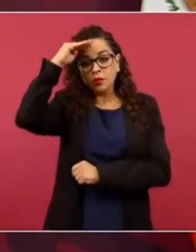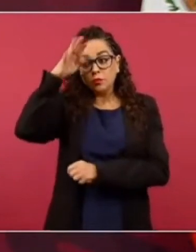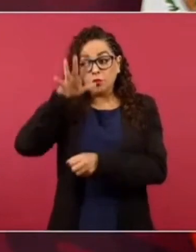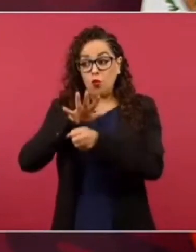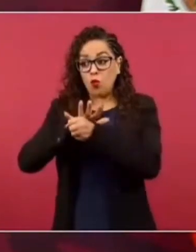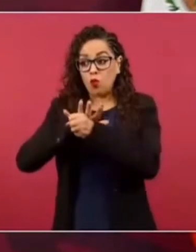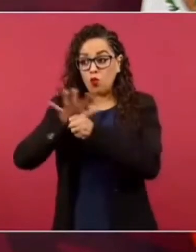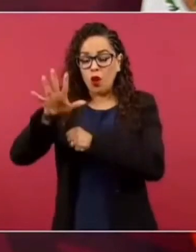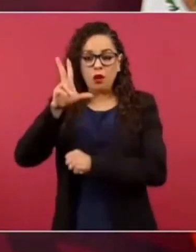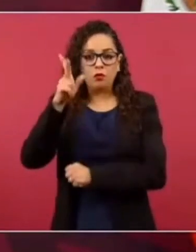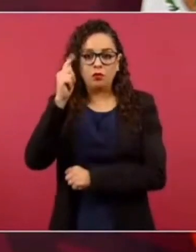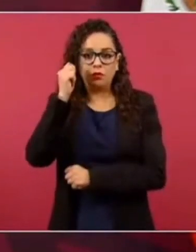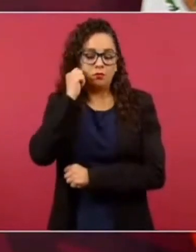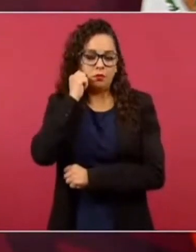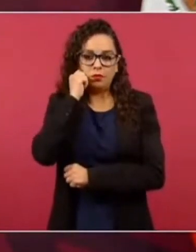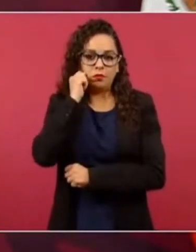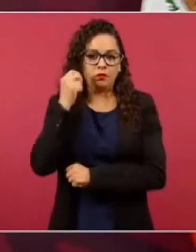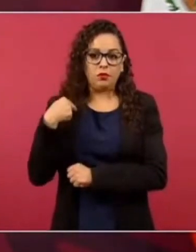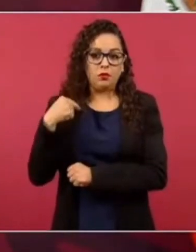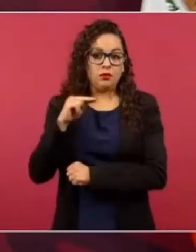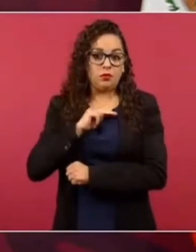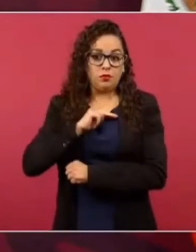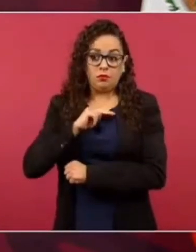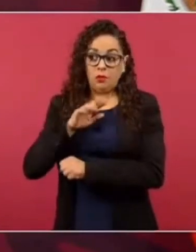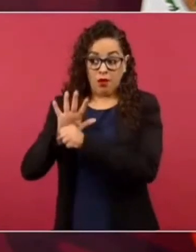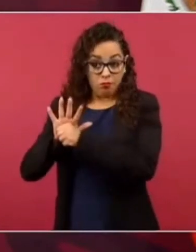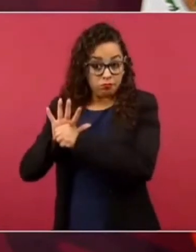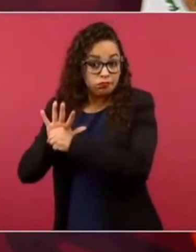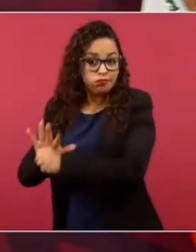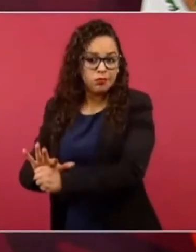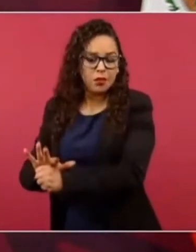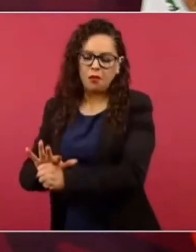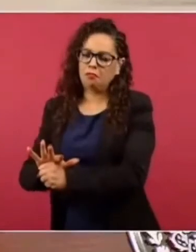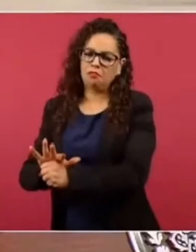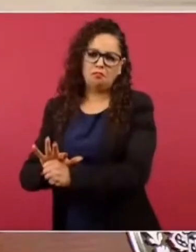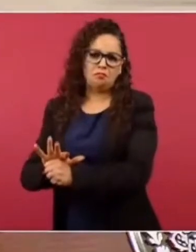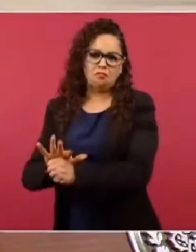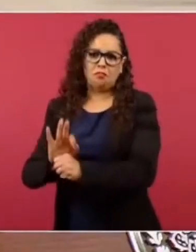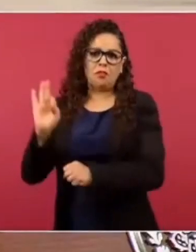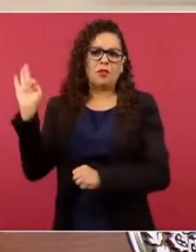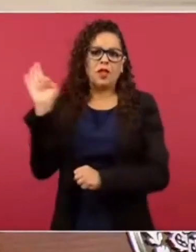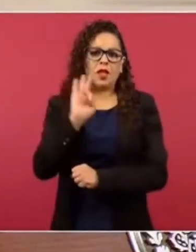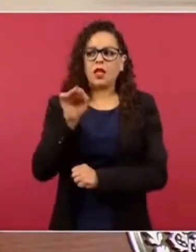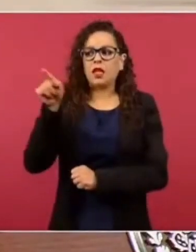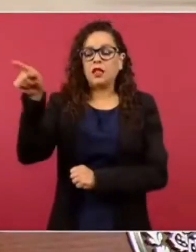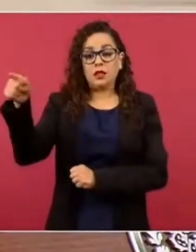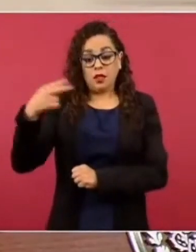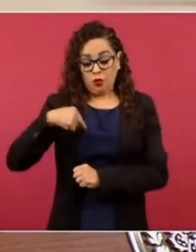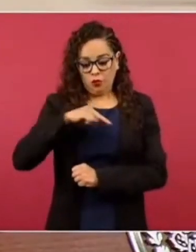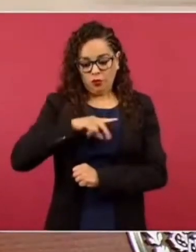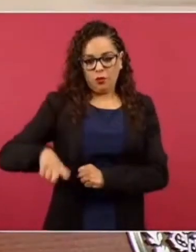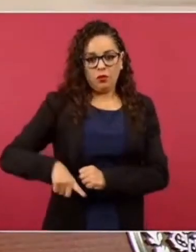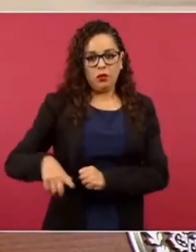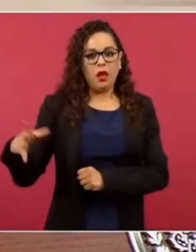porque nos cuestionen, porque nos critiquen.